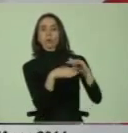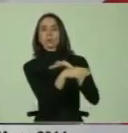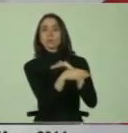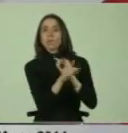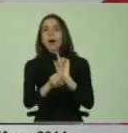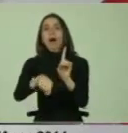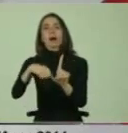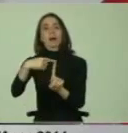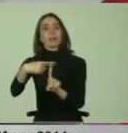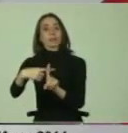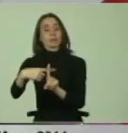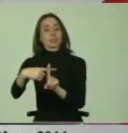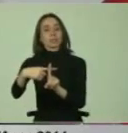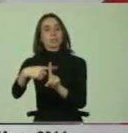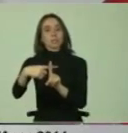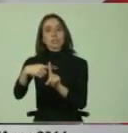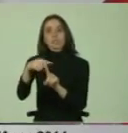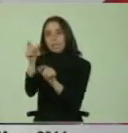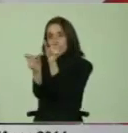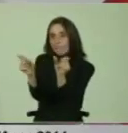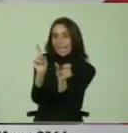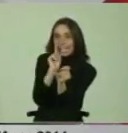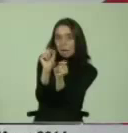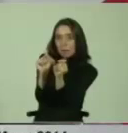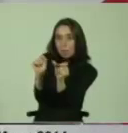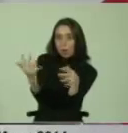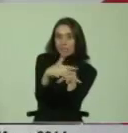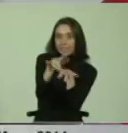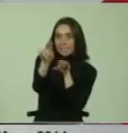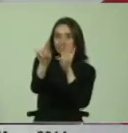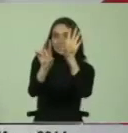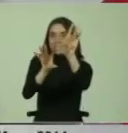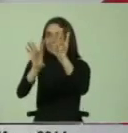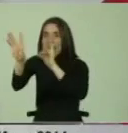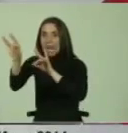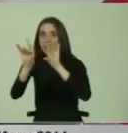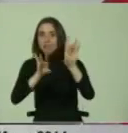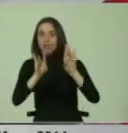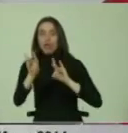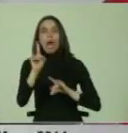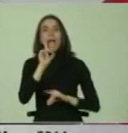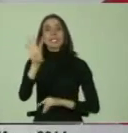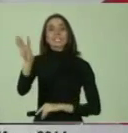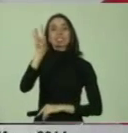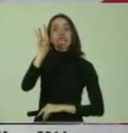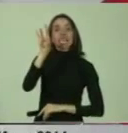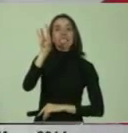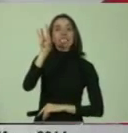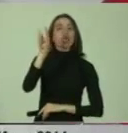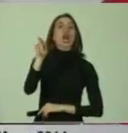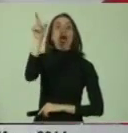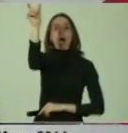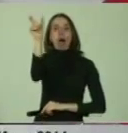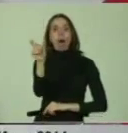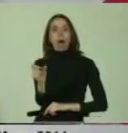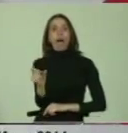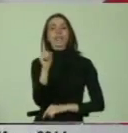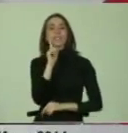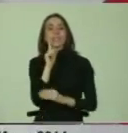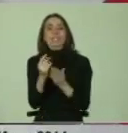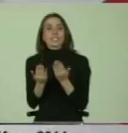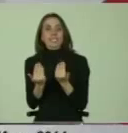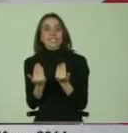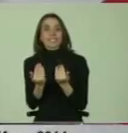ello? Que además se tiende a seleccionar quiénes se pueden integrar y a quién se está seleccionando en mayor medida? Aquellos que tienen